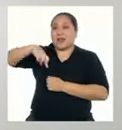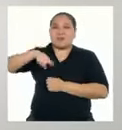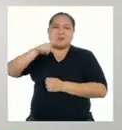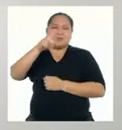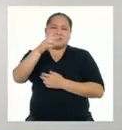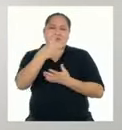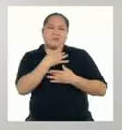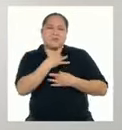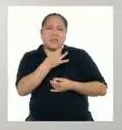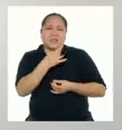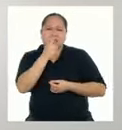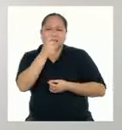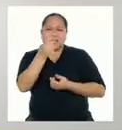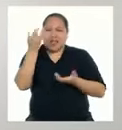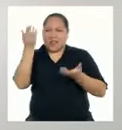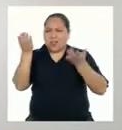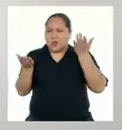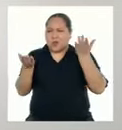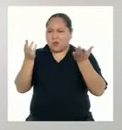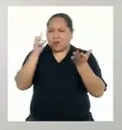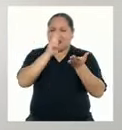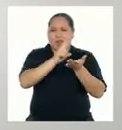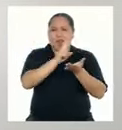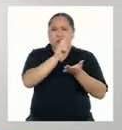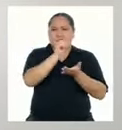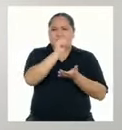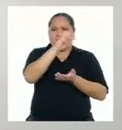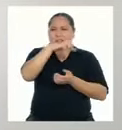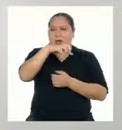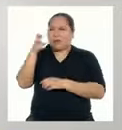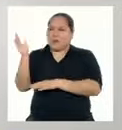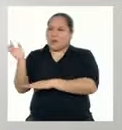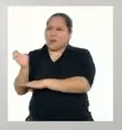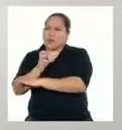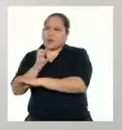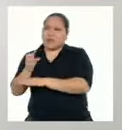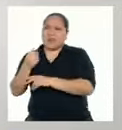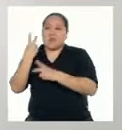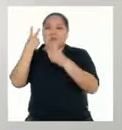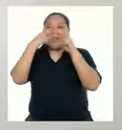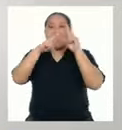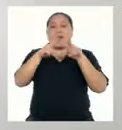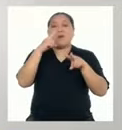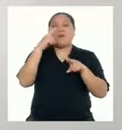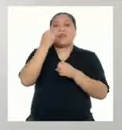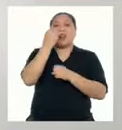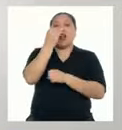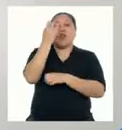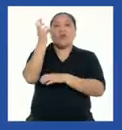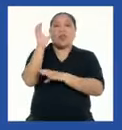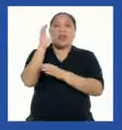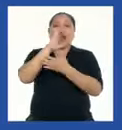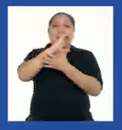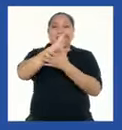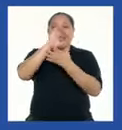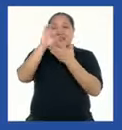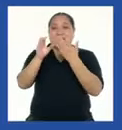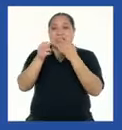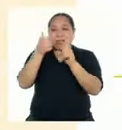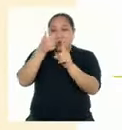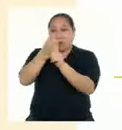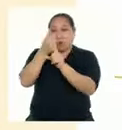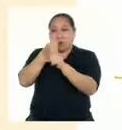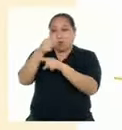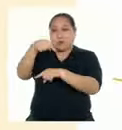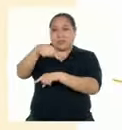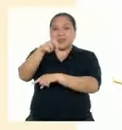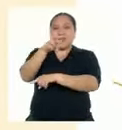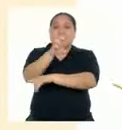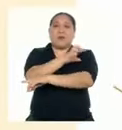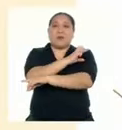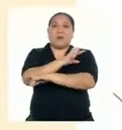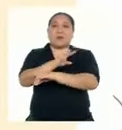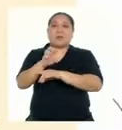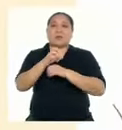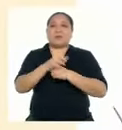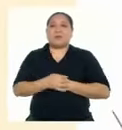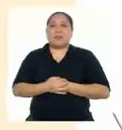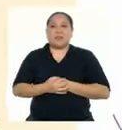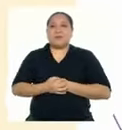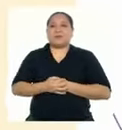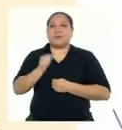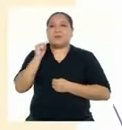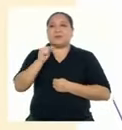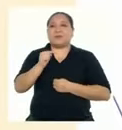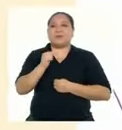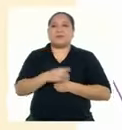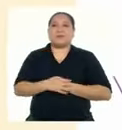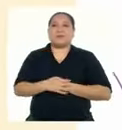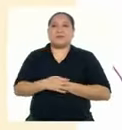el símil que haces, Rodrigo Veamos algunas características de la poesía La